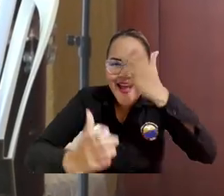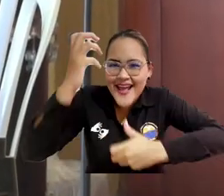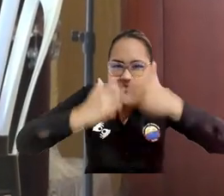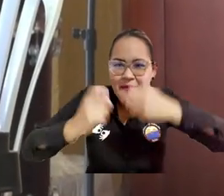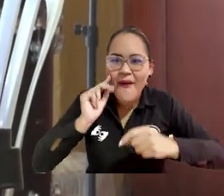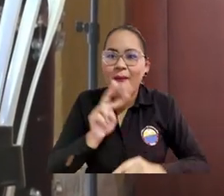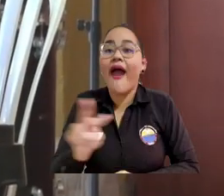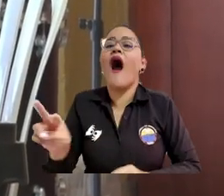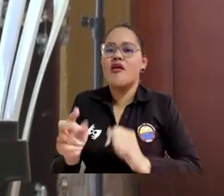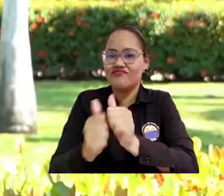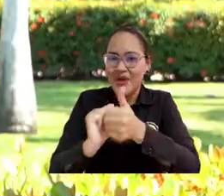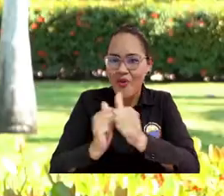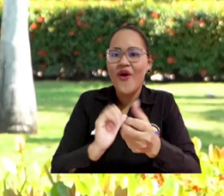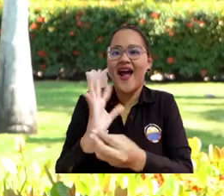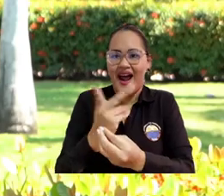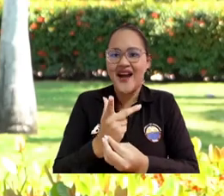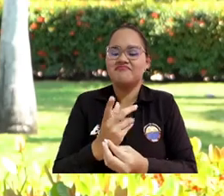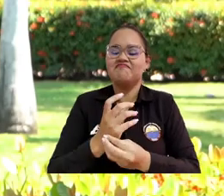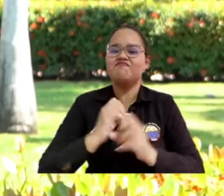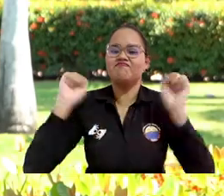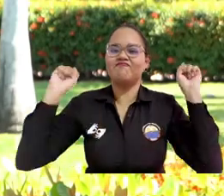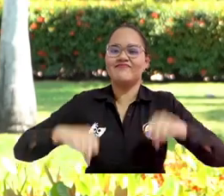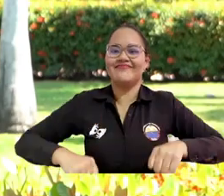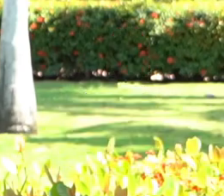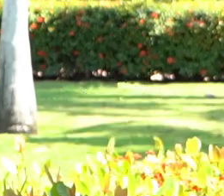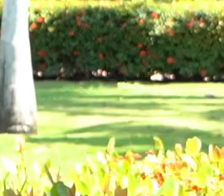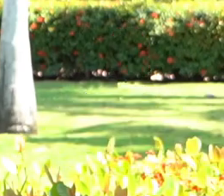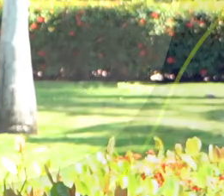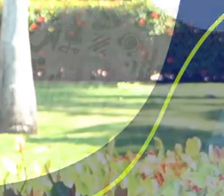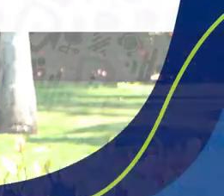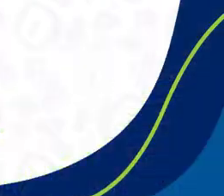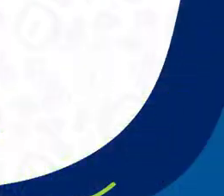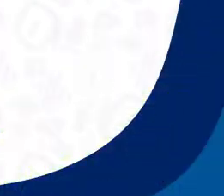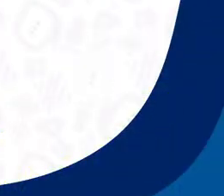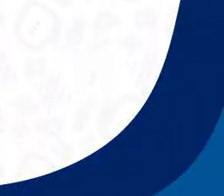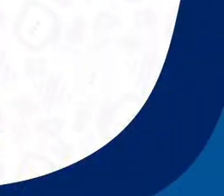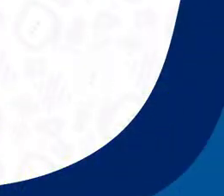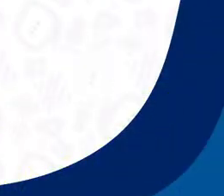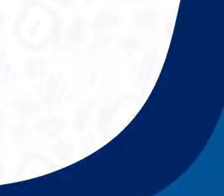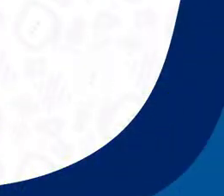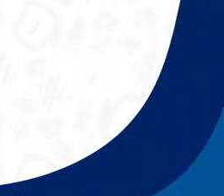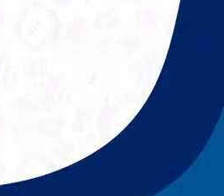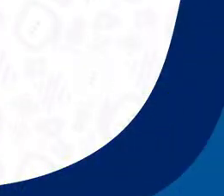donde validan exactamente su condición como deportista y como artista.